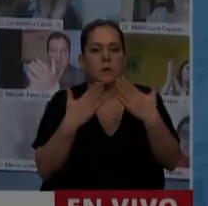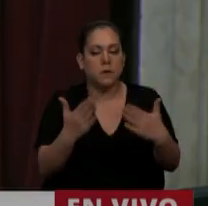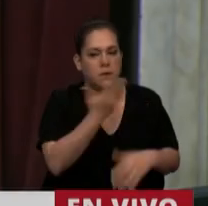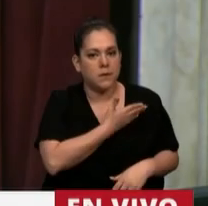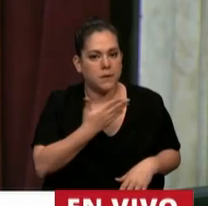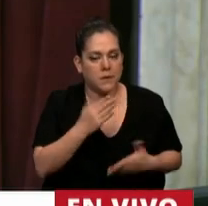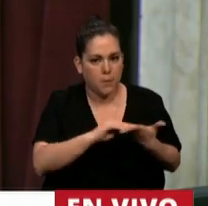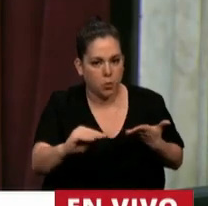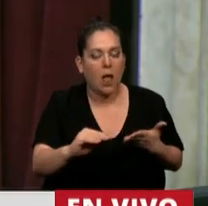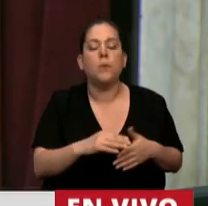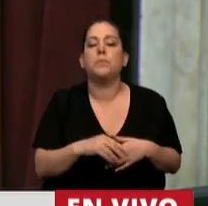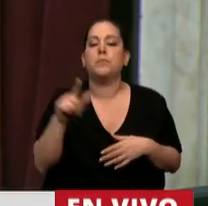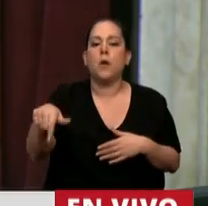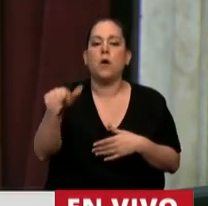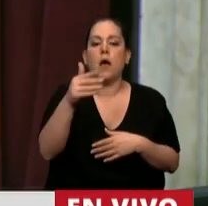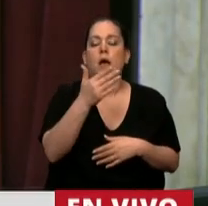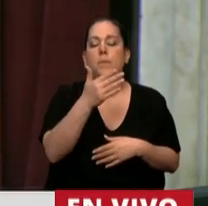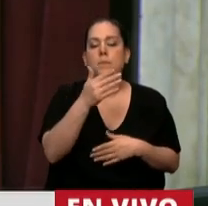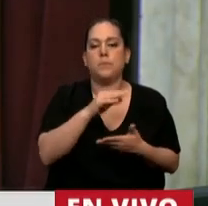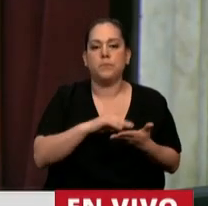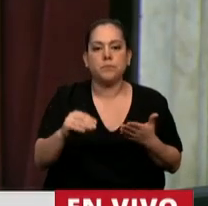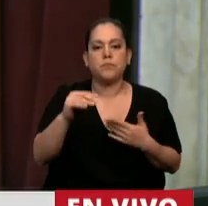Tiene la palabra el diputado José Cano.